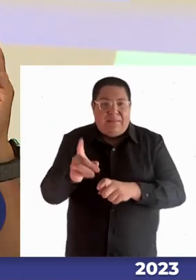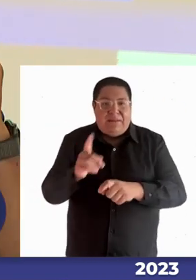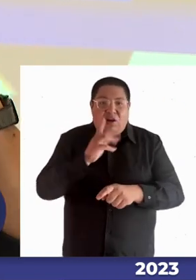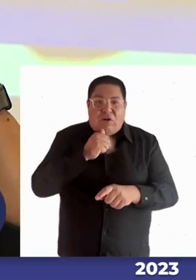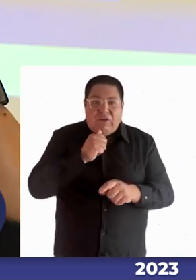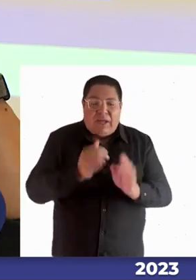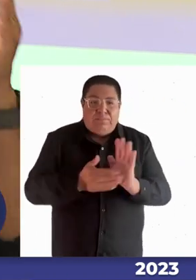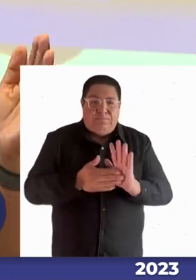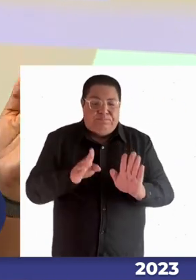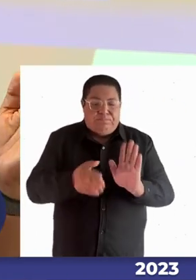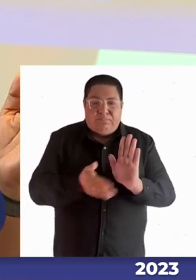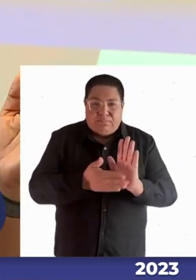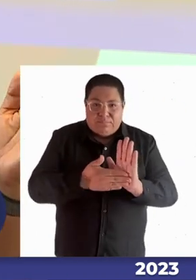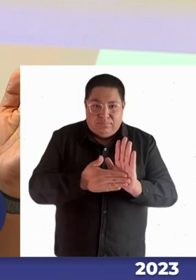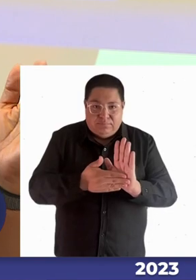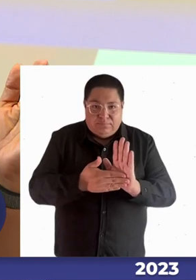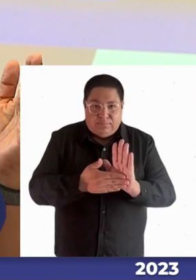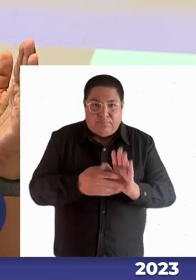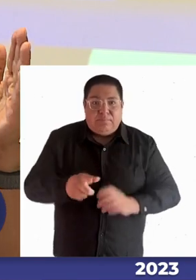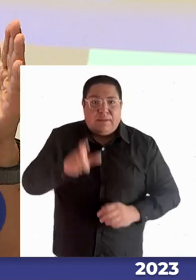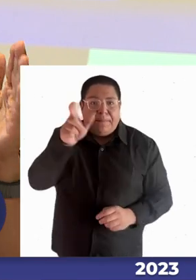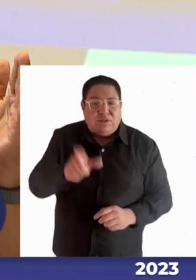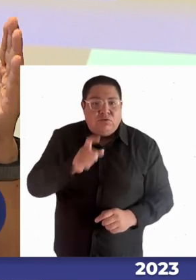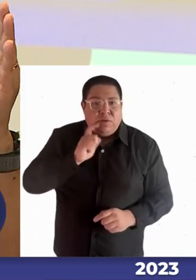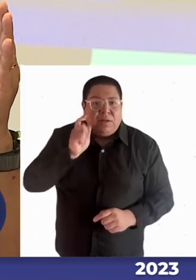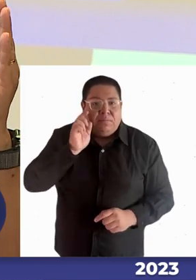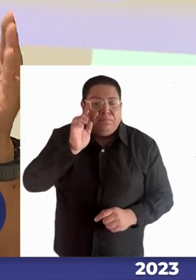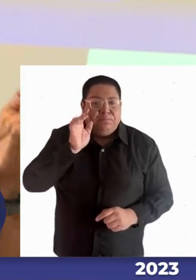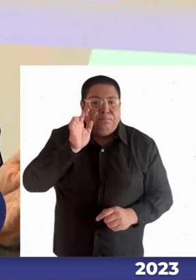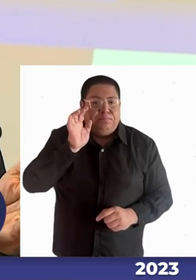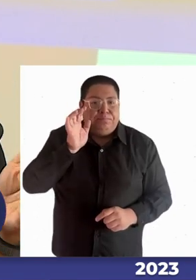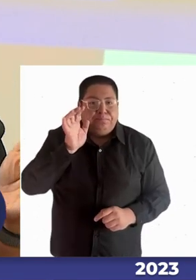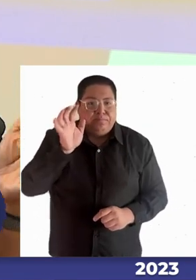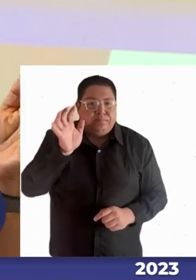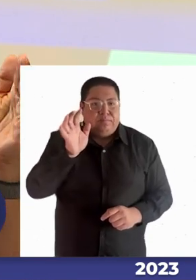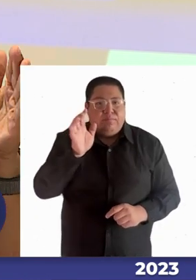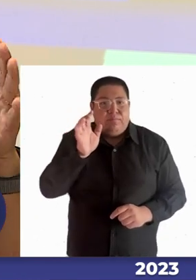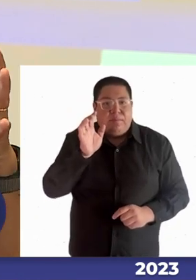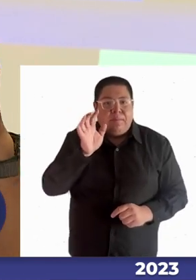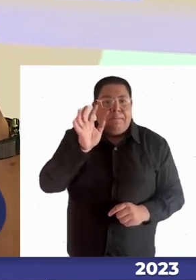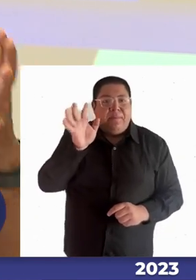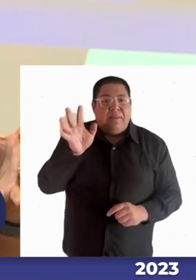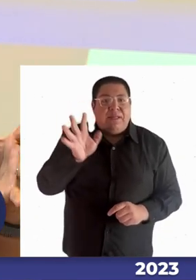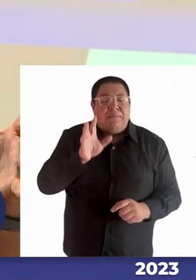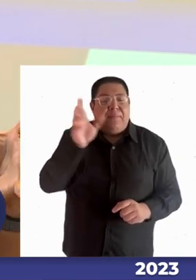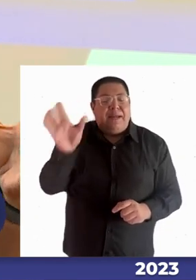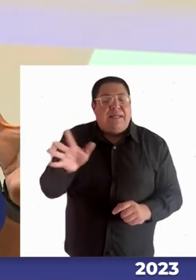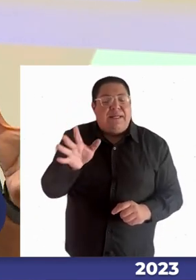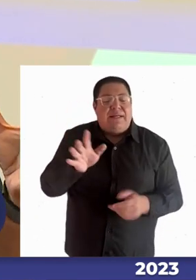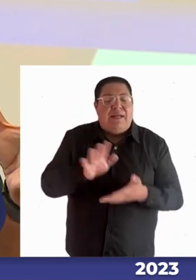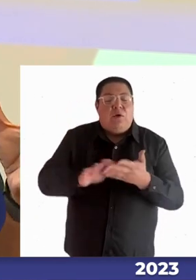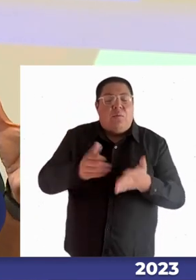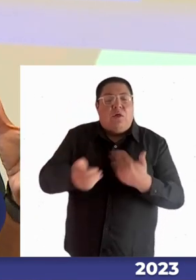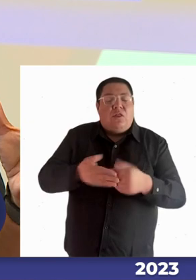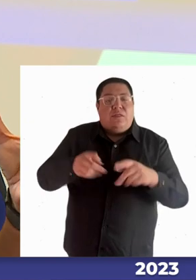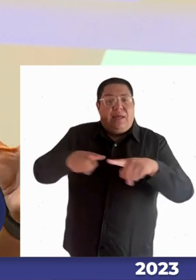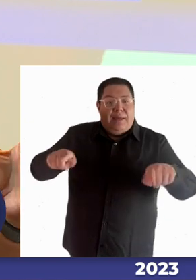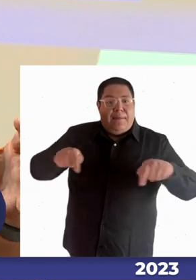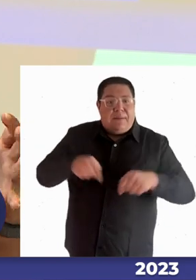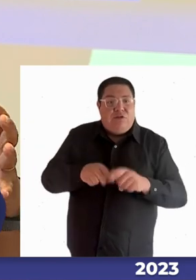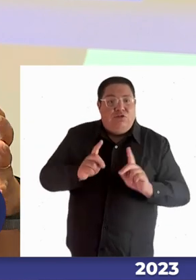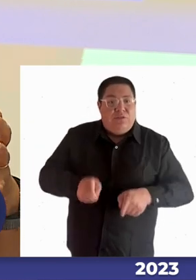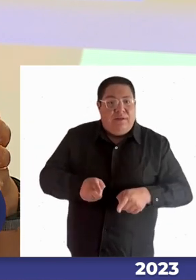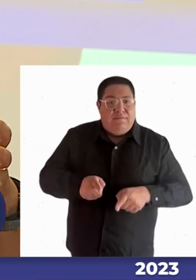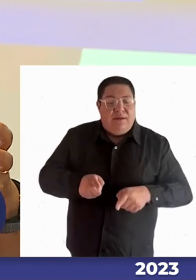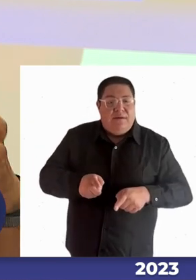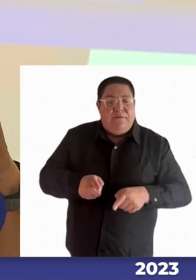uno se imagina el que tenemos que garantizar espacios o